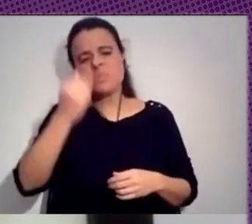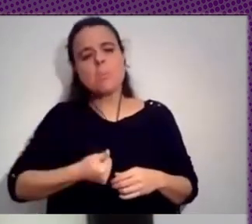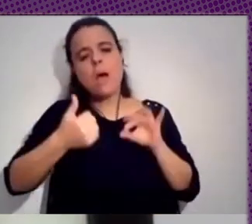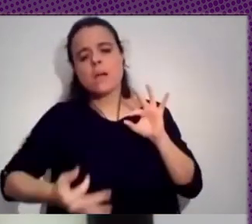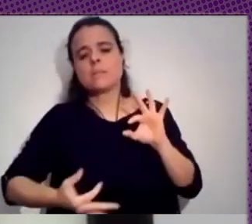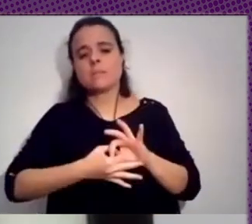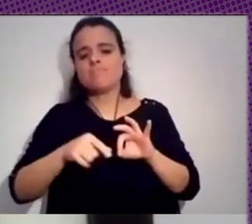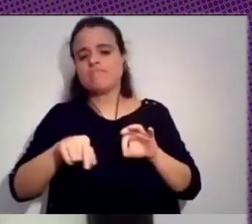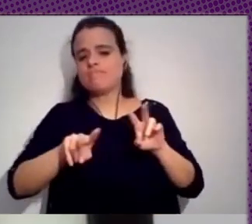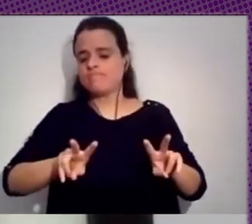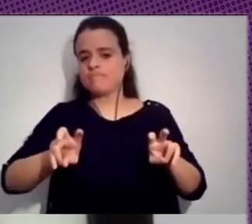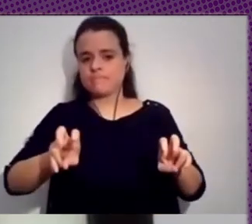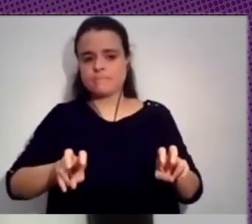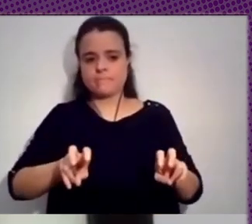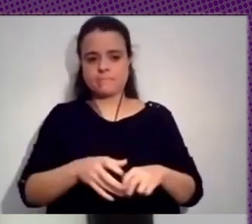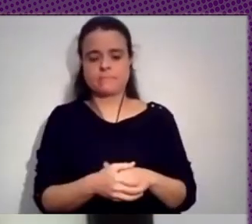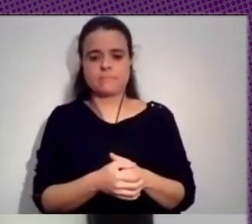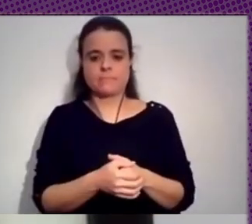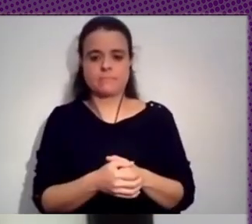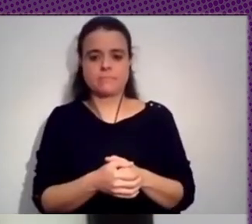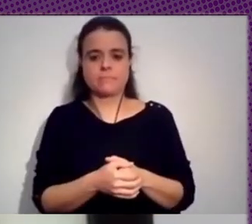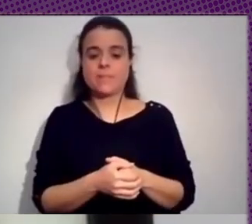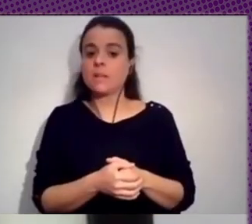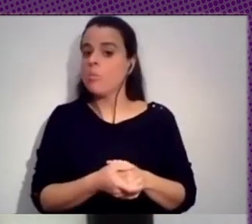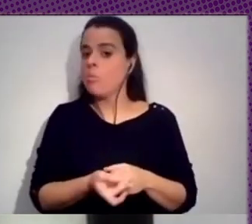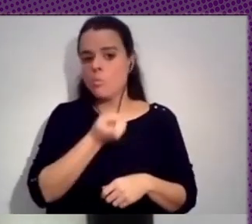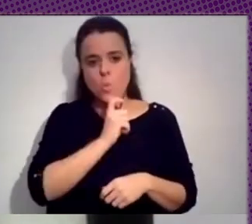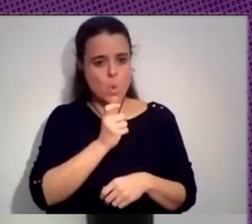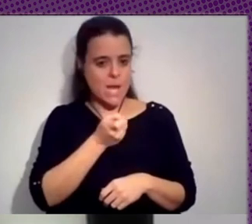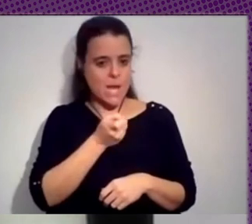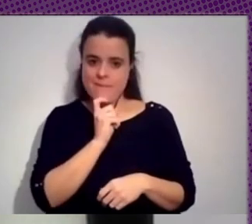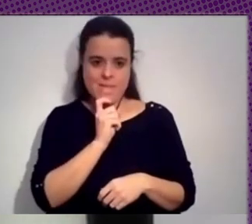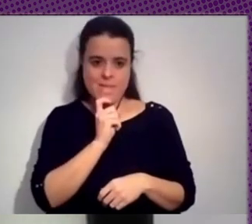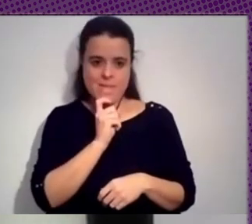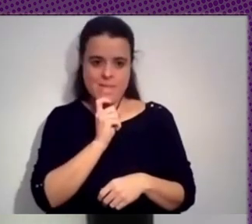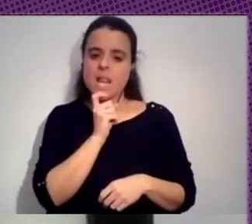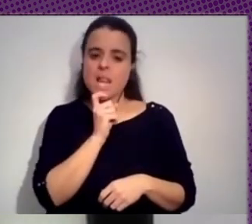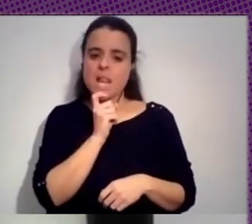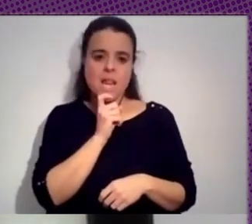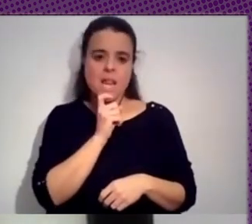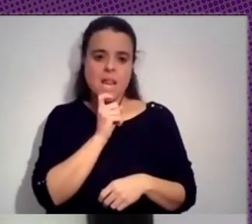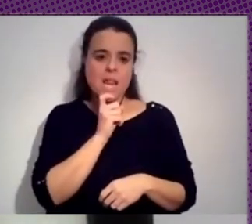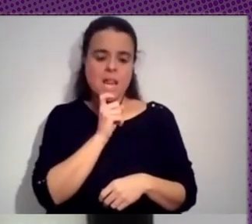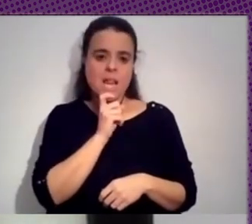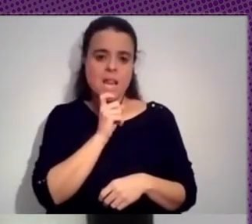cuestión que es muy difícil para quienes forman parte de